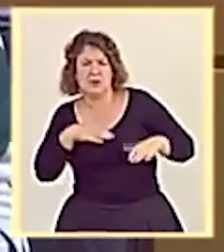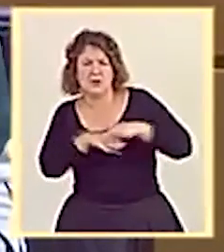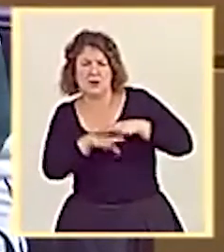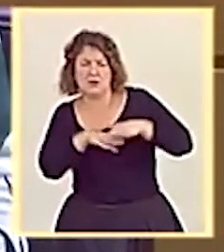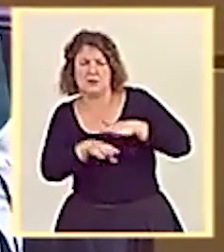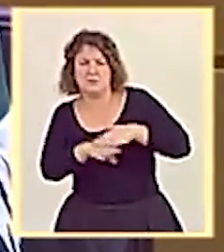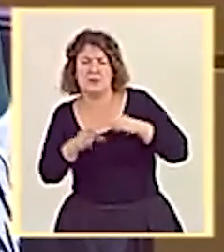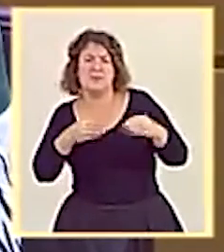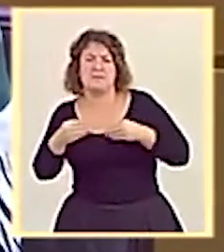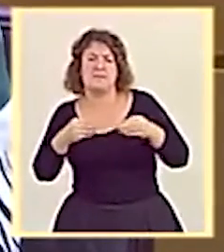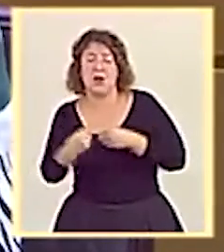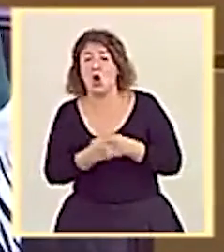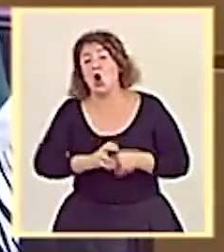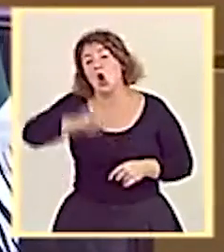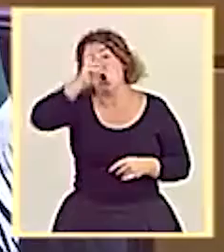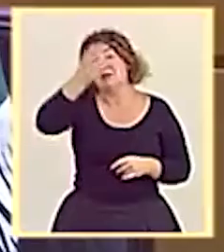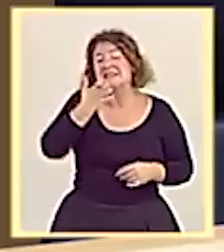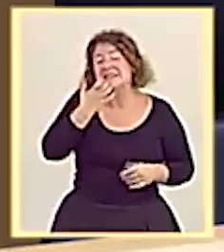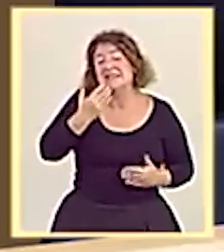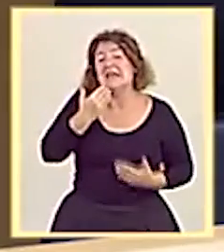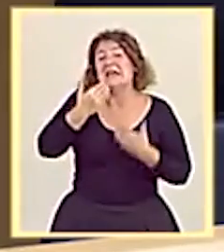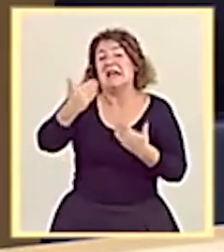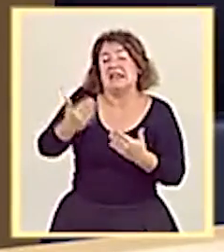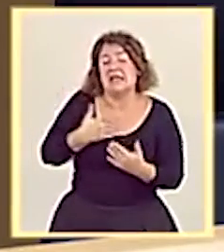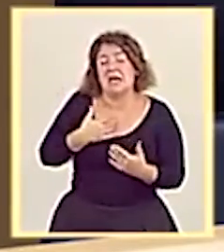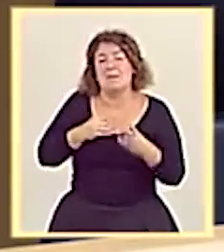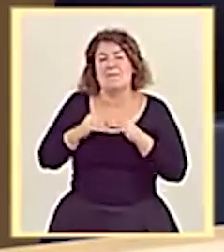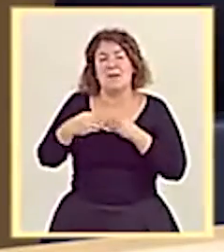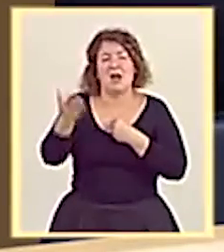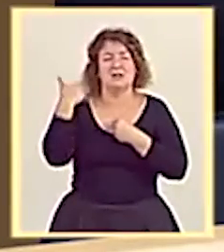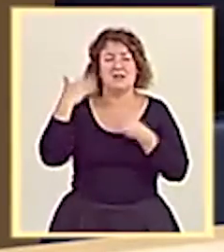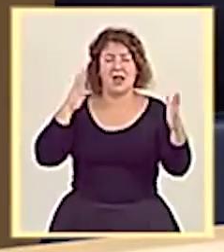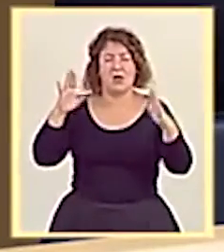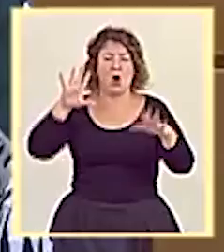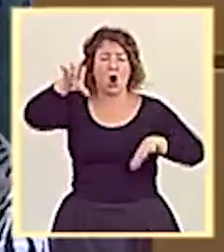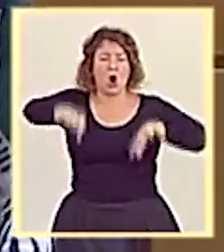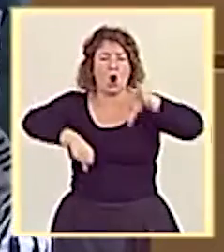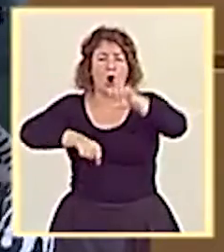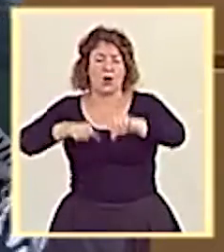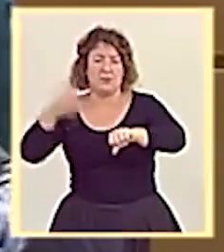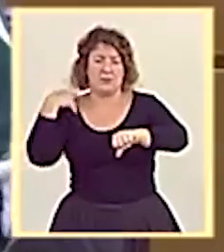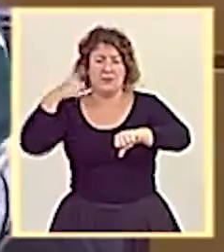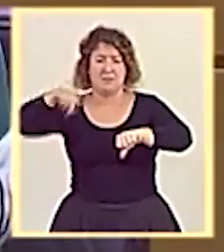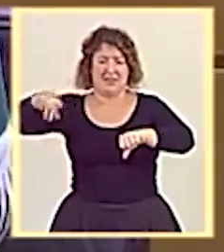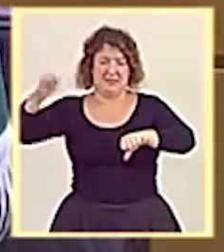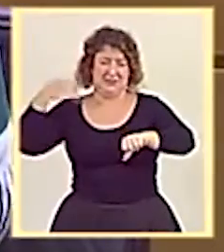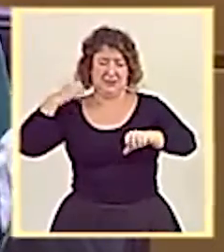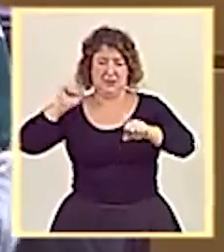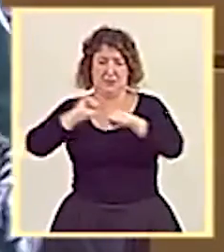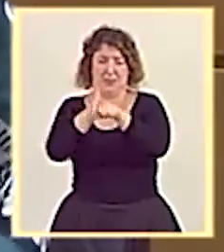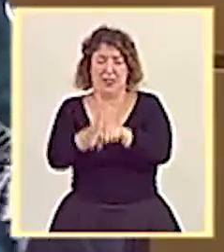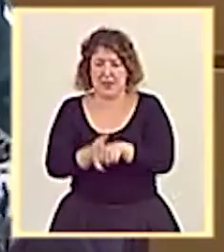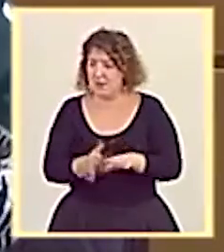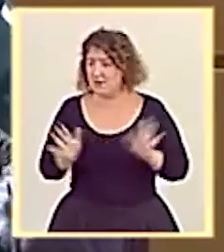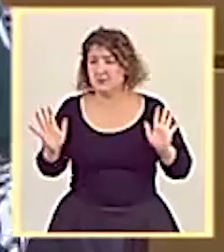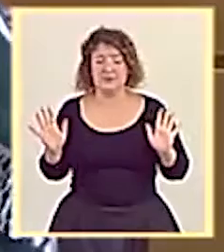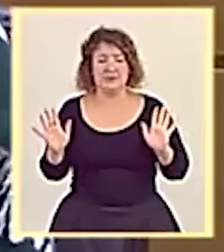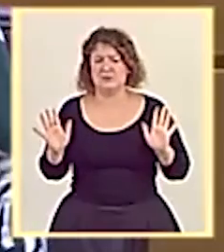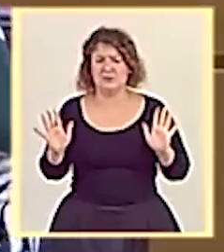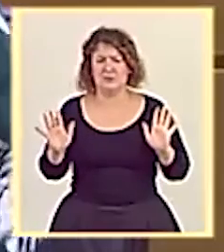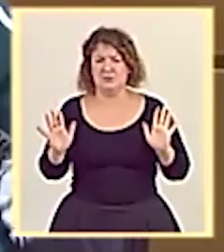atendiendo, pues gracias a que consiguieron material en la frenética compra de los primeros meses de la pandemia. Los casos están